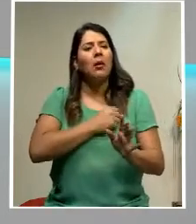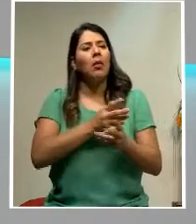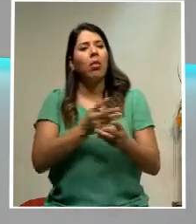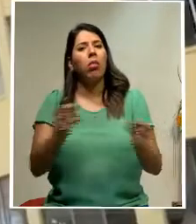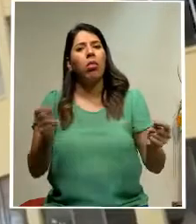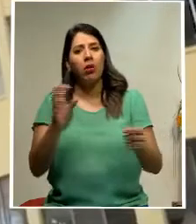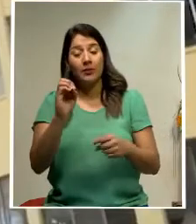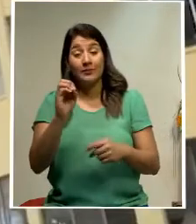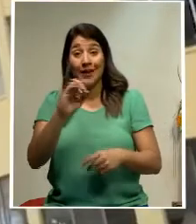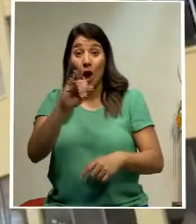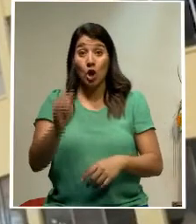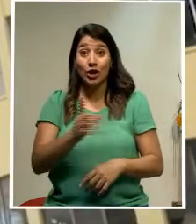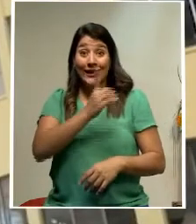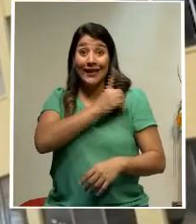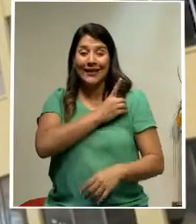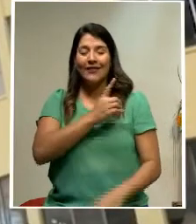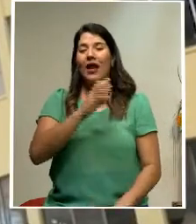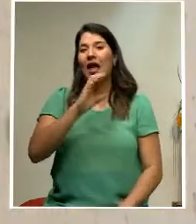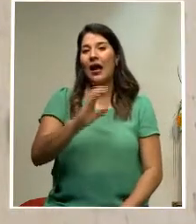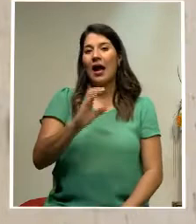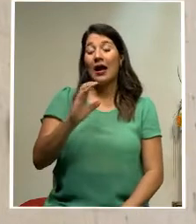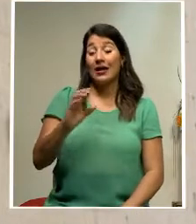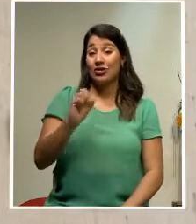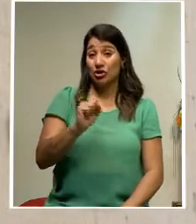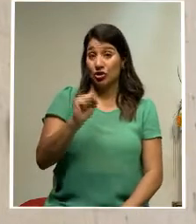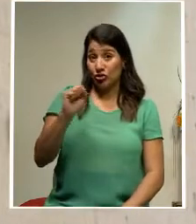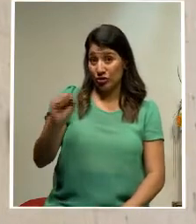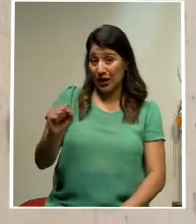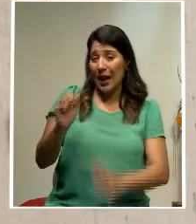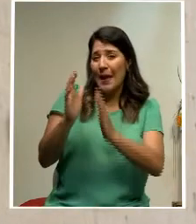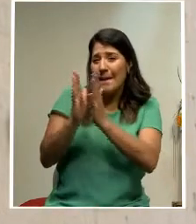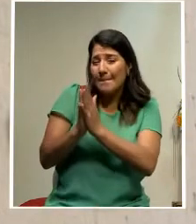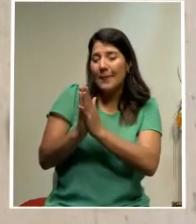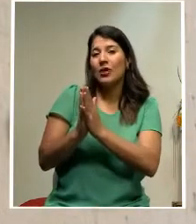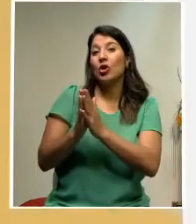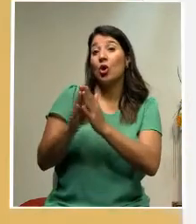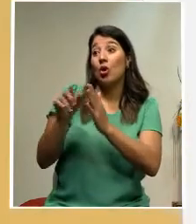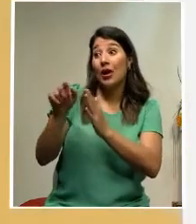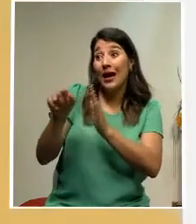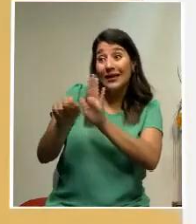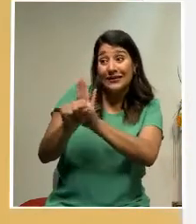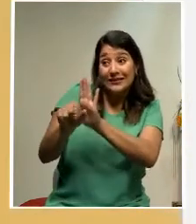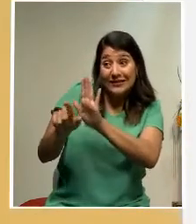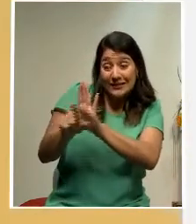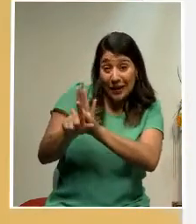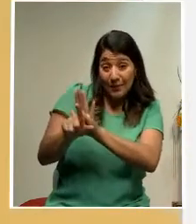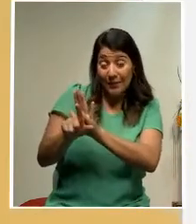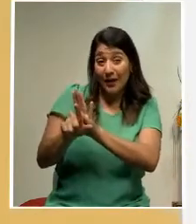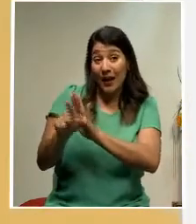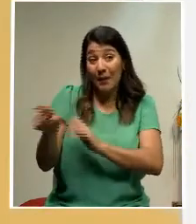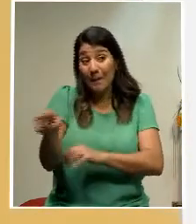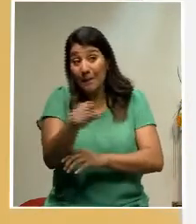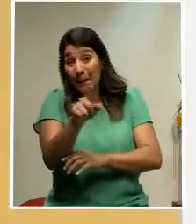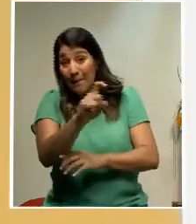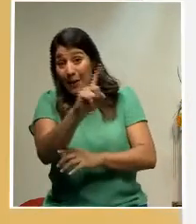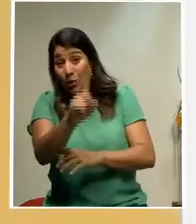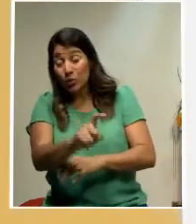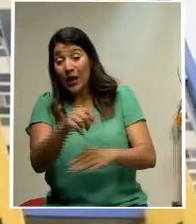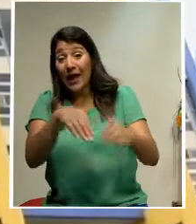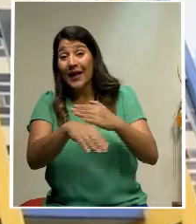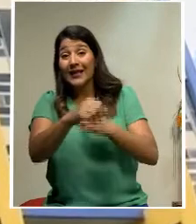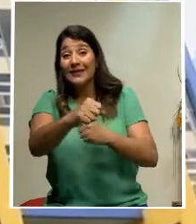La Junta Directiva de la Caja Costarricense del Seguro Social solicitó a la Asamblea Legislativa enviar a consulta de la Sala